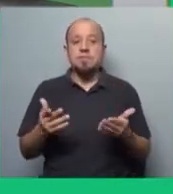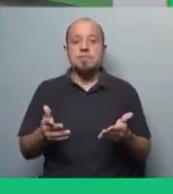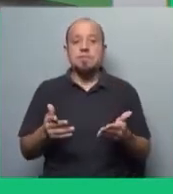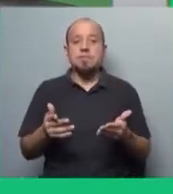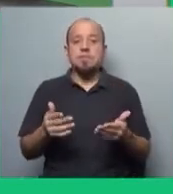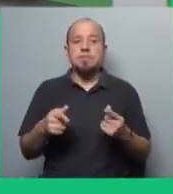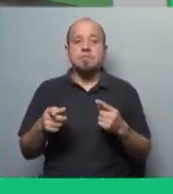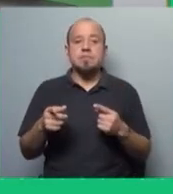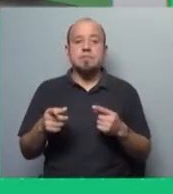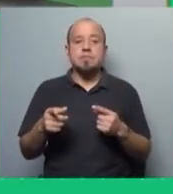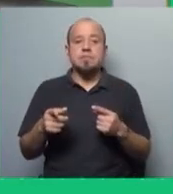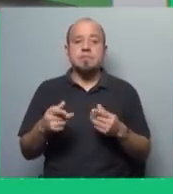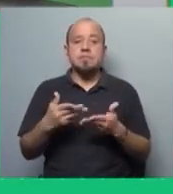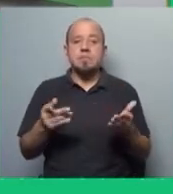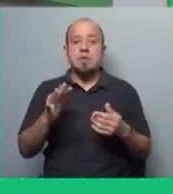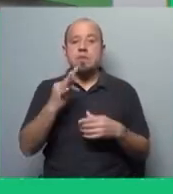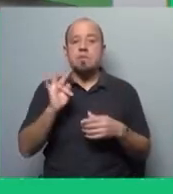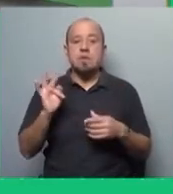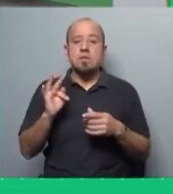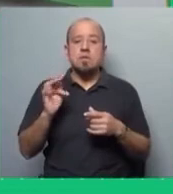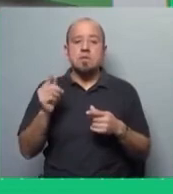con Francia